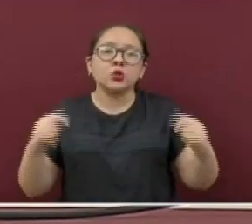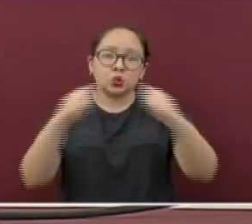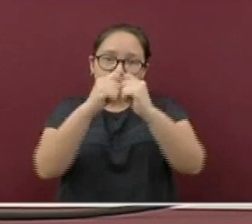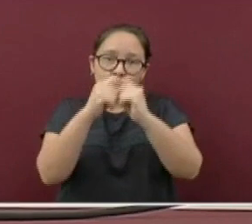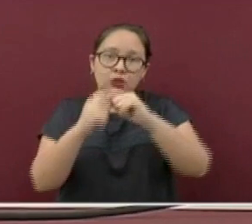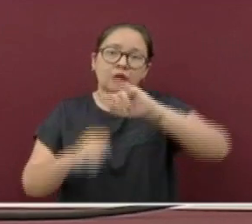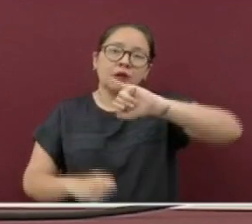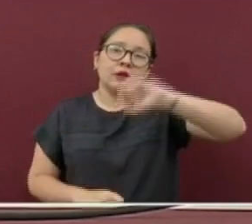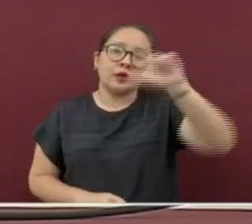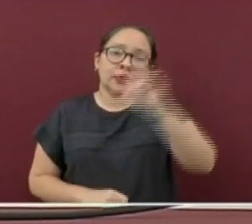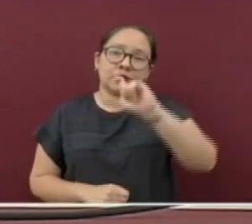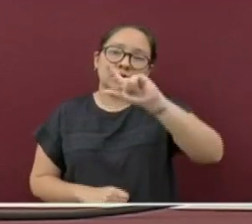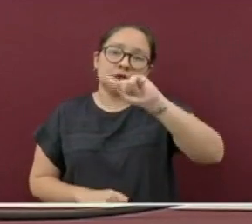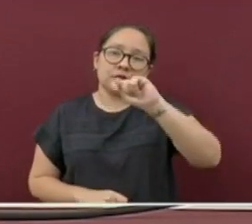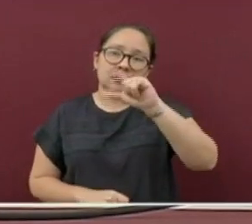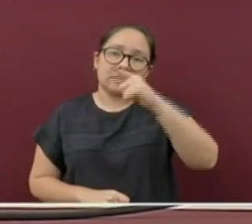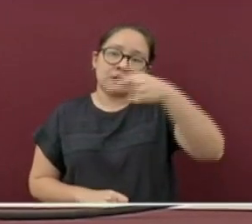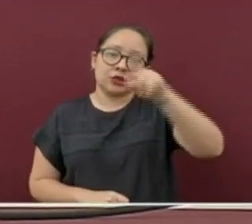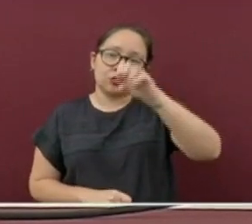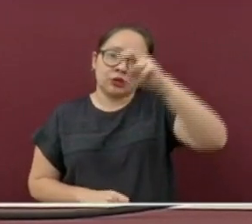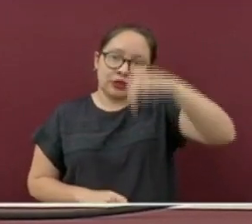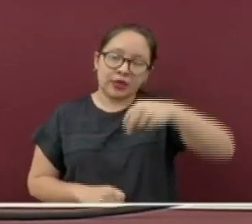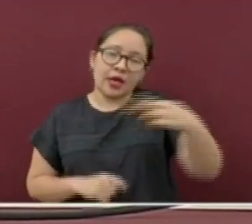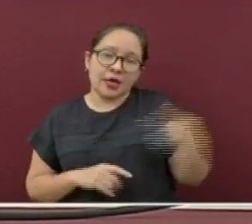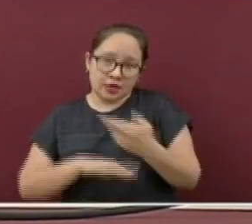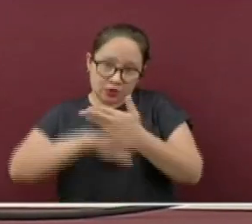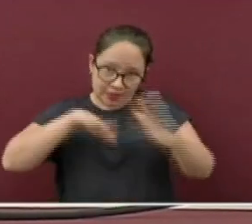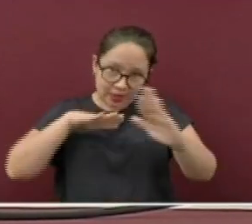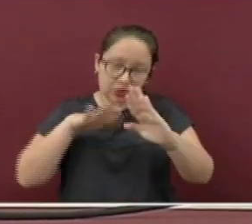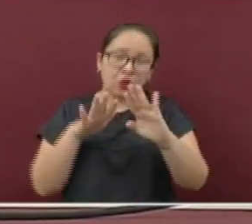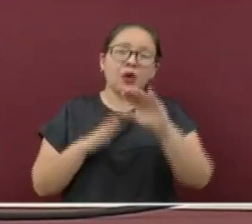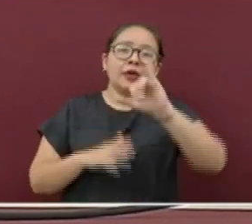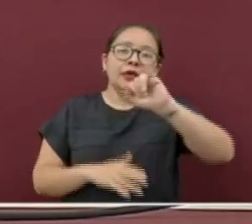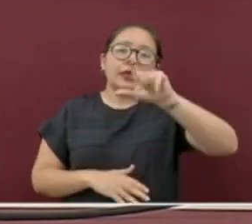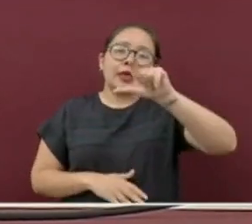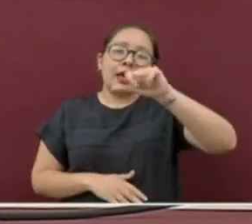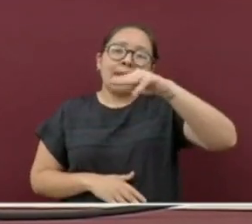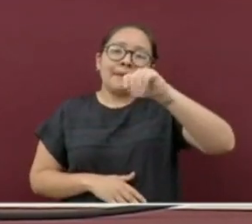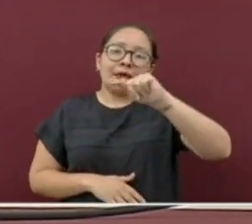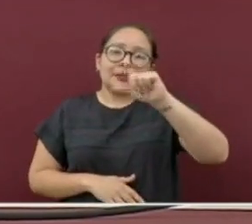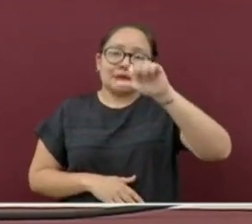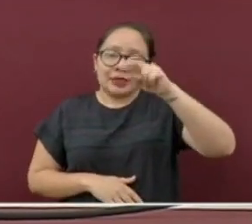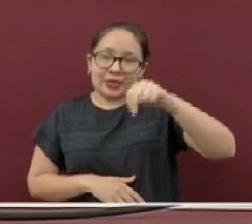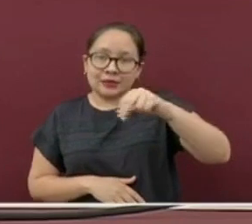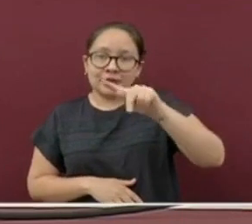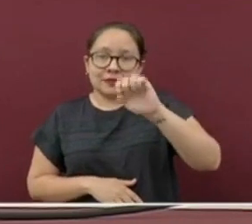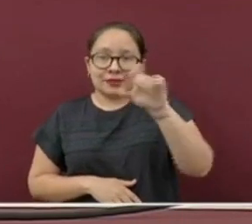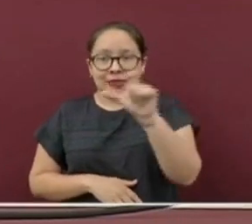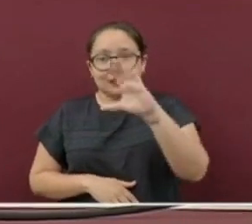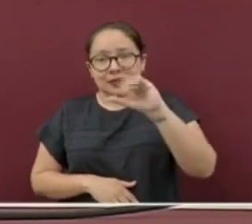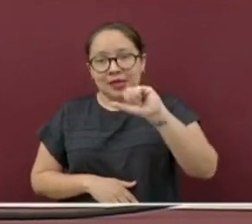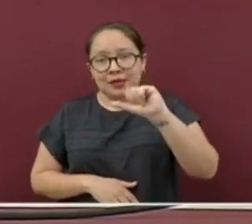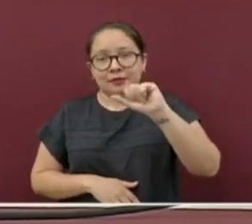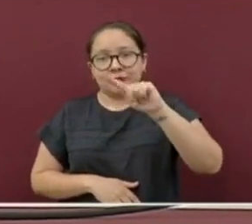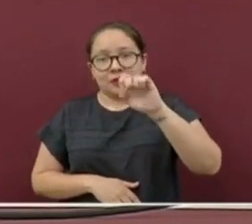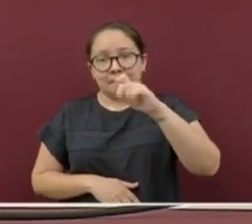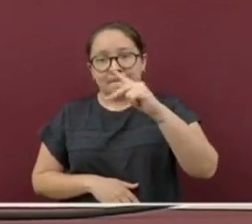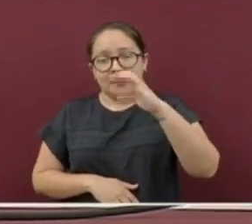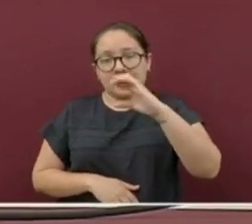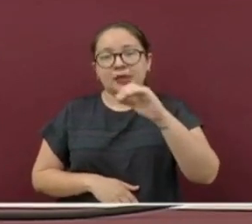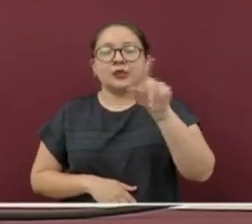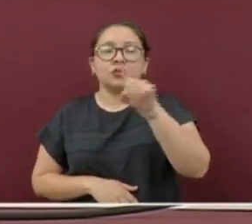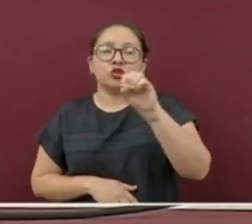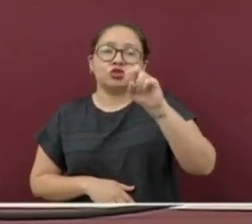Ixtaxotitlán, de Río Blanco, de Lamatlán, de Texcatepec, de Zahualpan, de